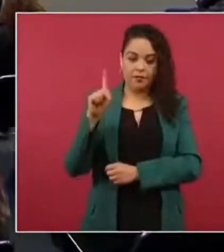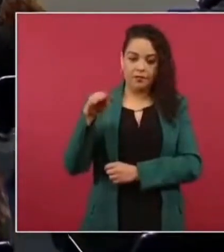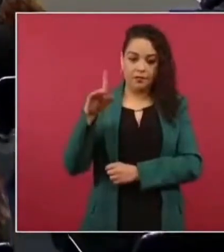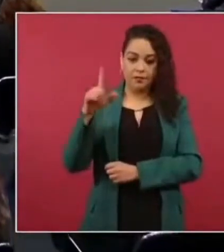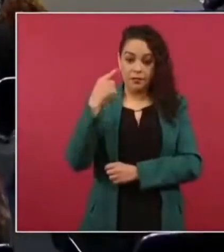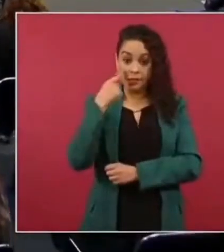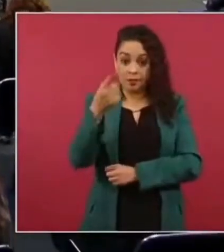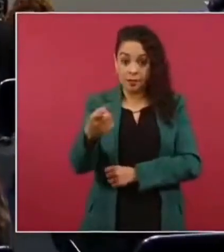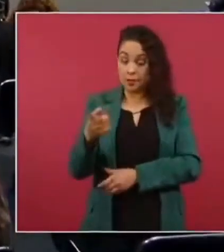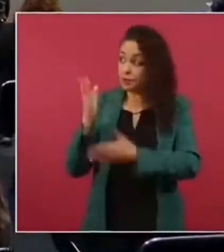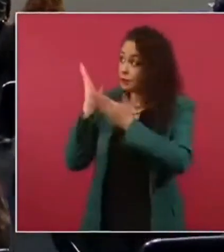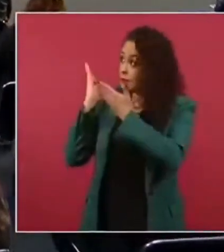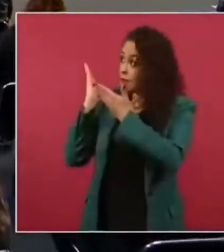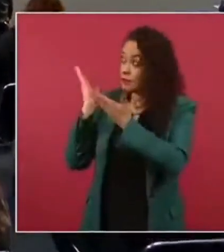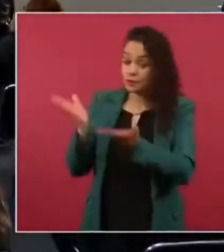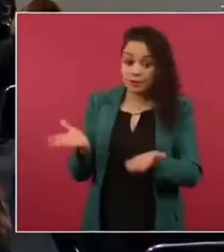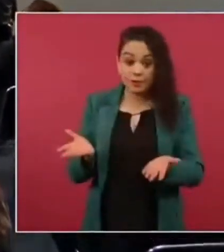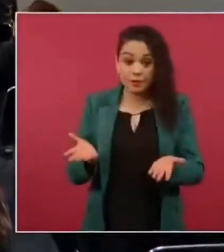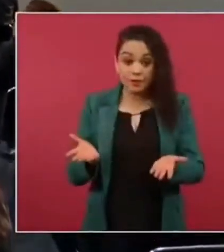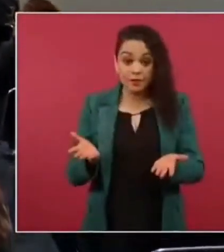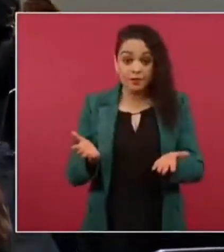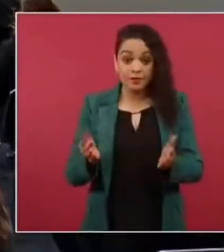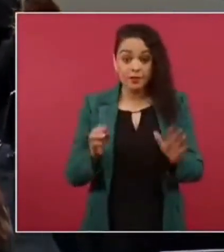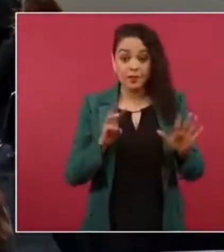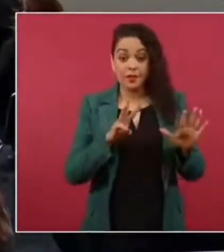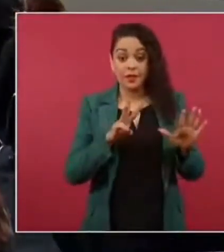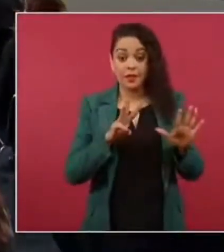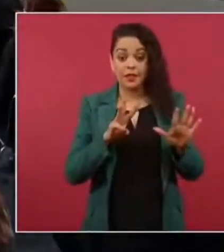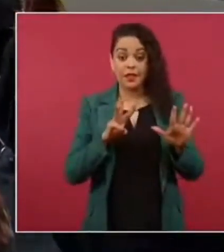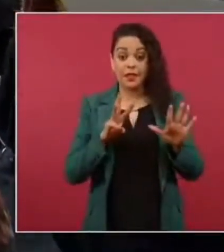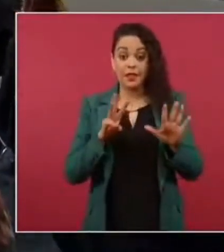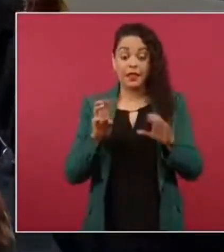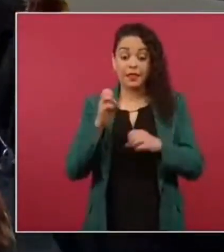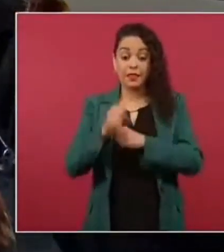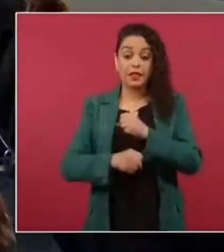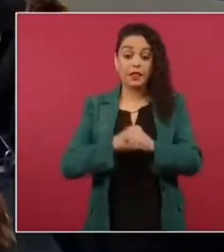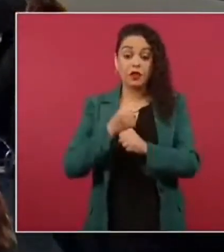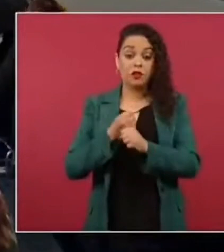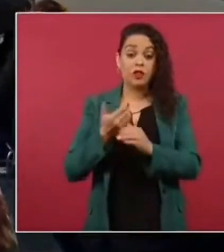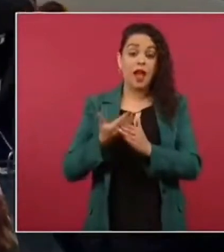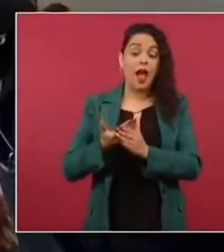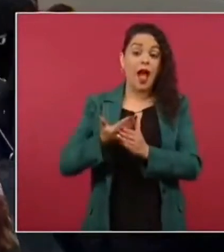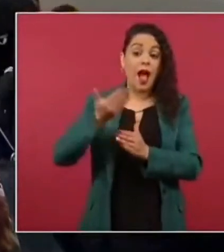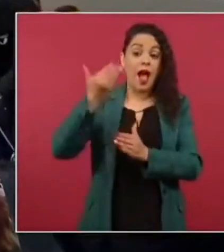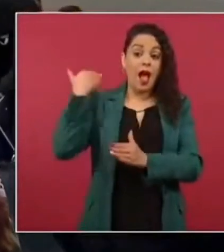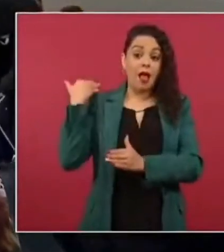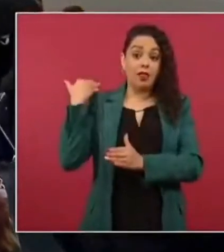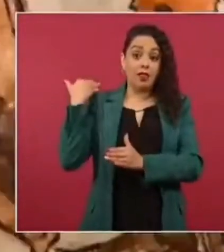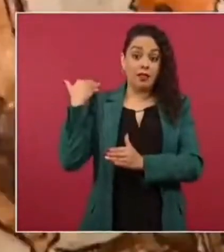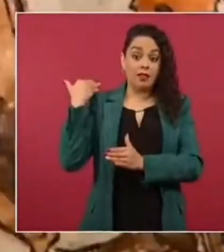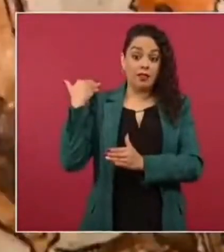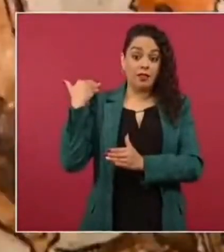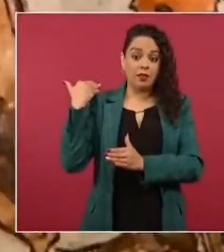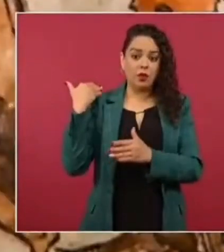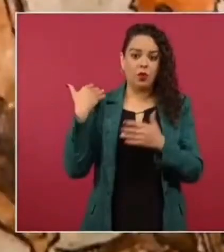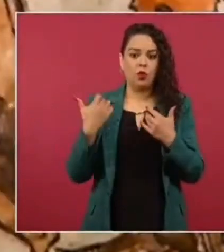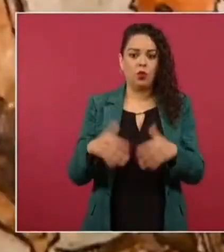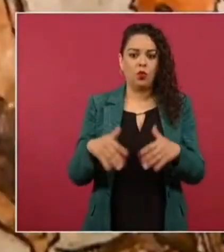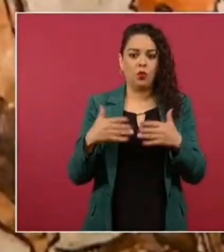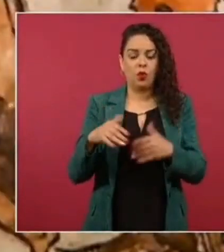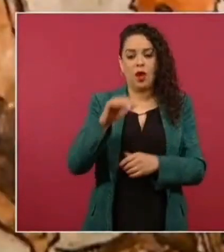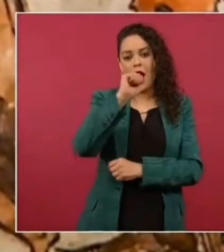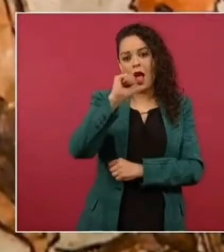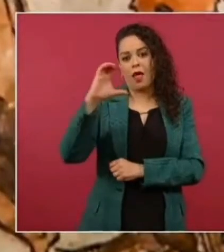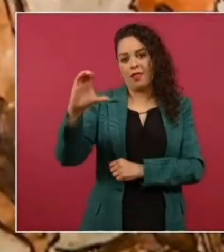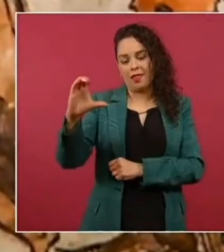miren eso 300 años antes de nuestra era antes de